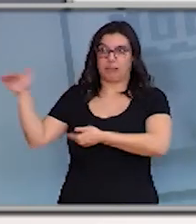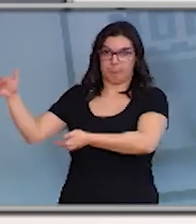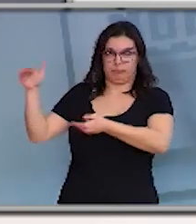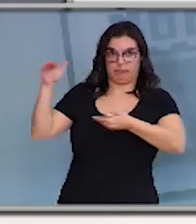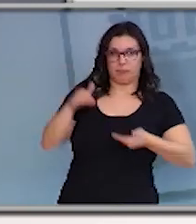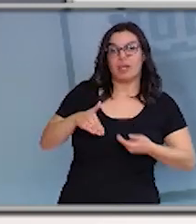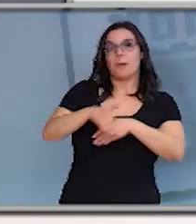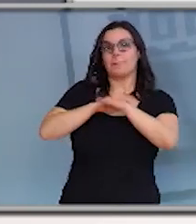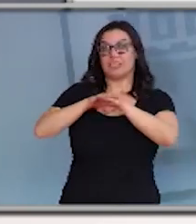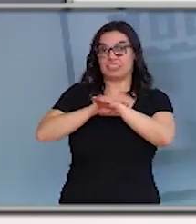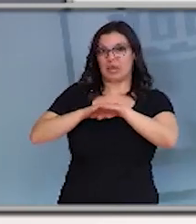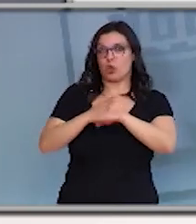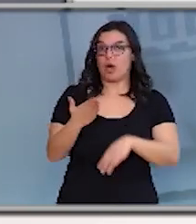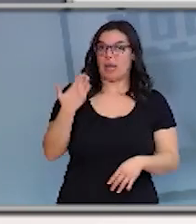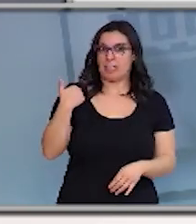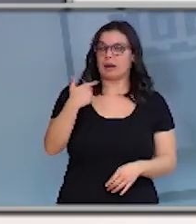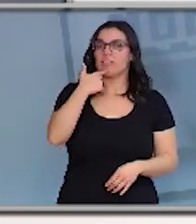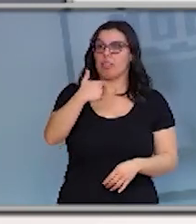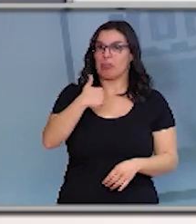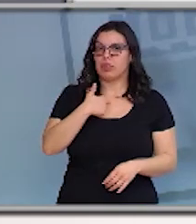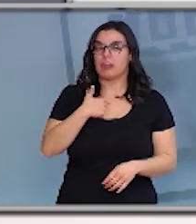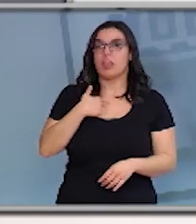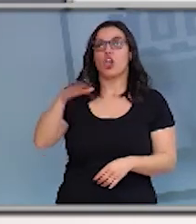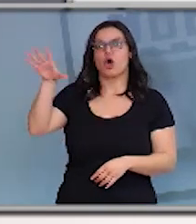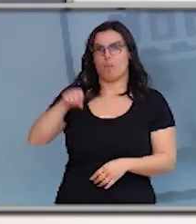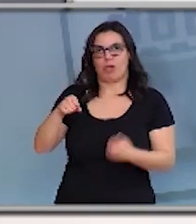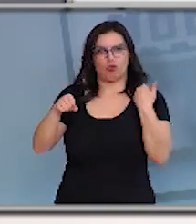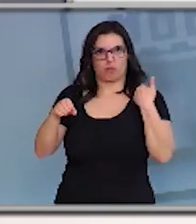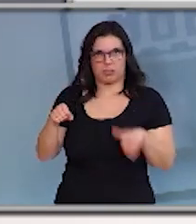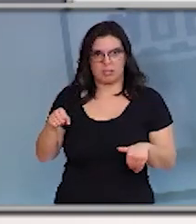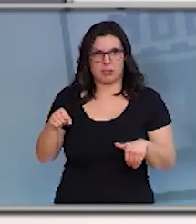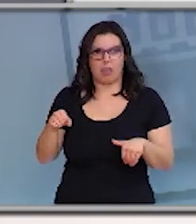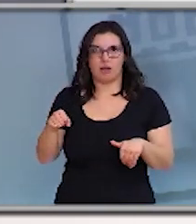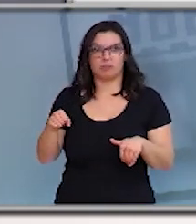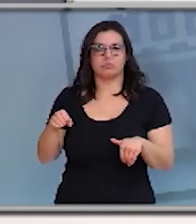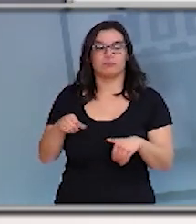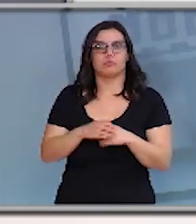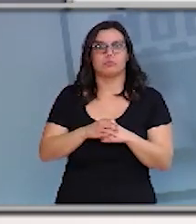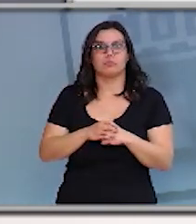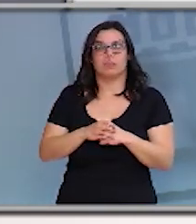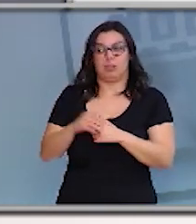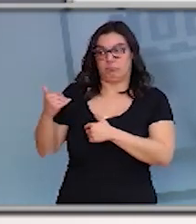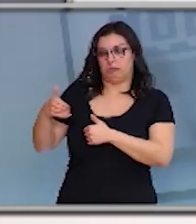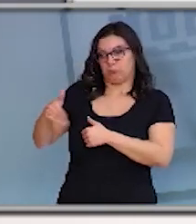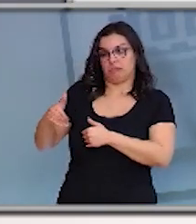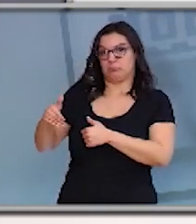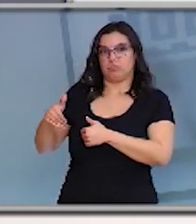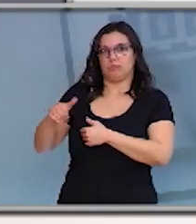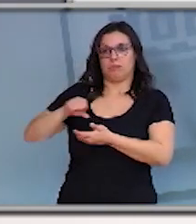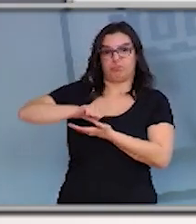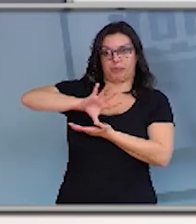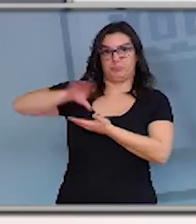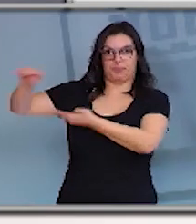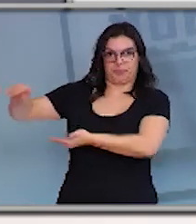Ministerio ayer nos dixo que as compras já se han producido e que nos van a descentralizar, pero